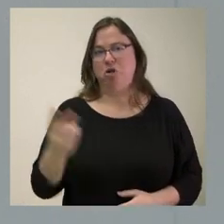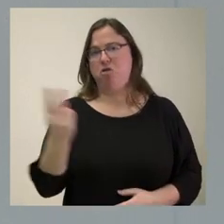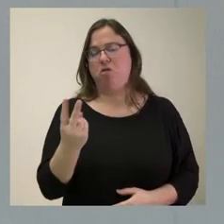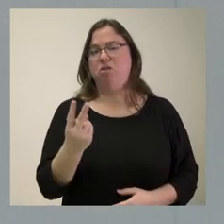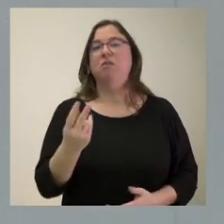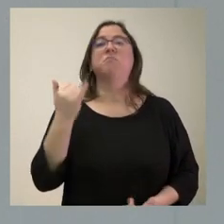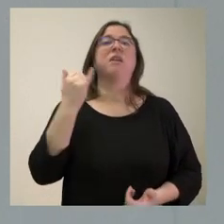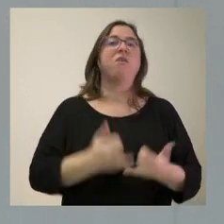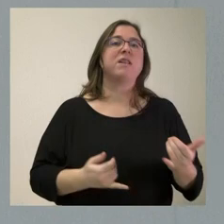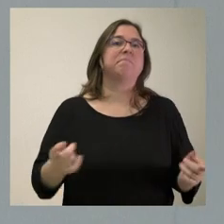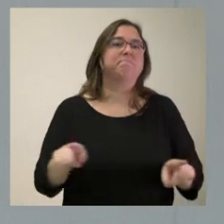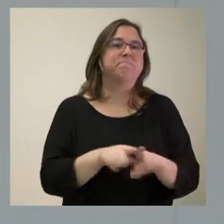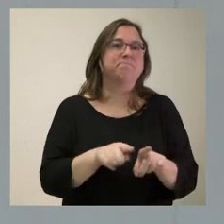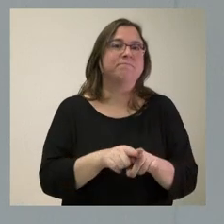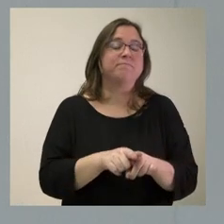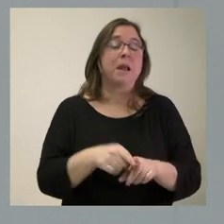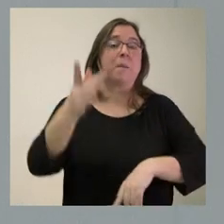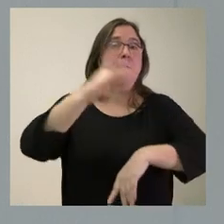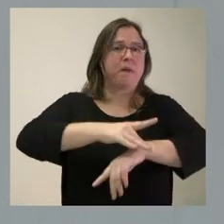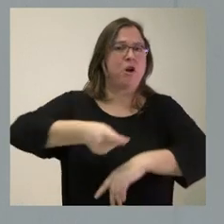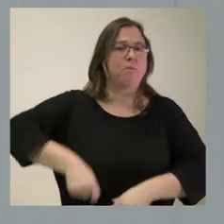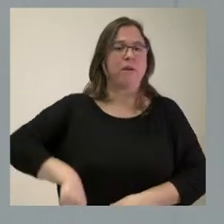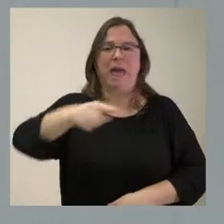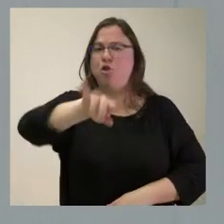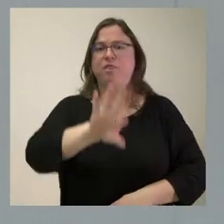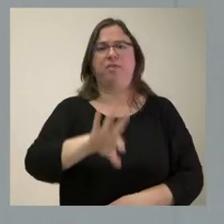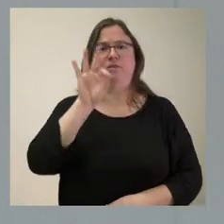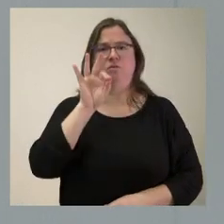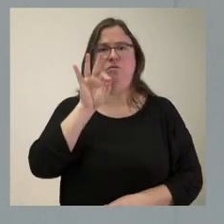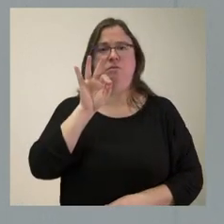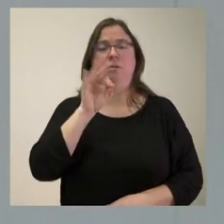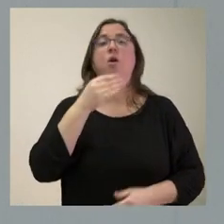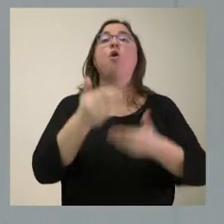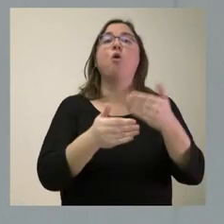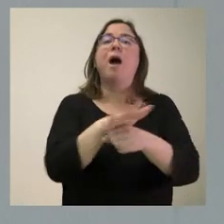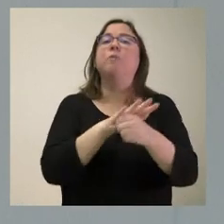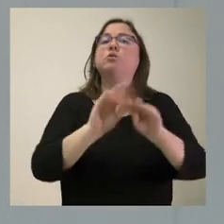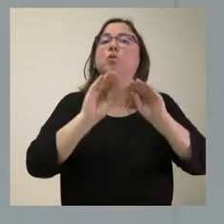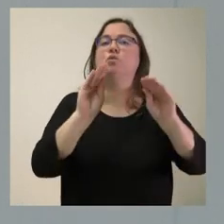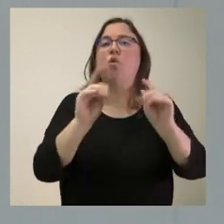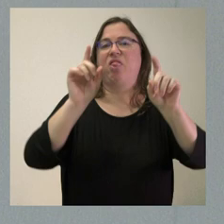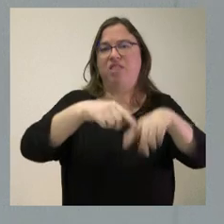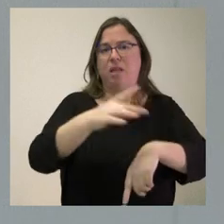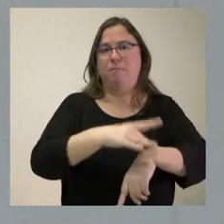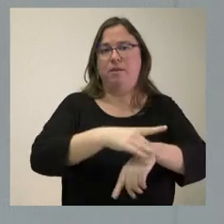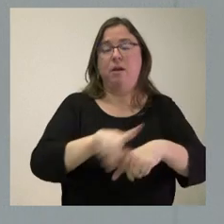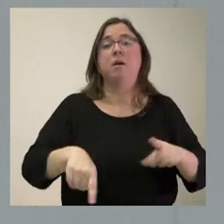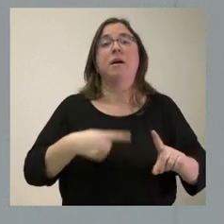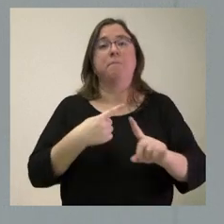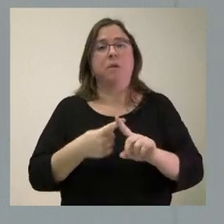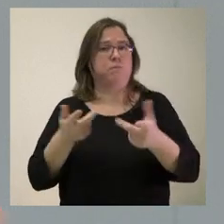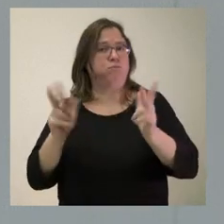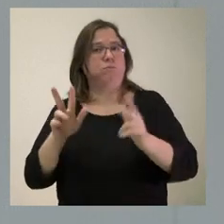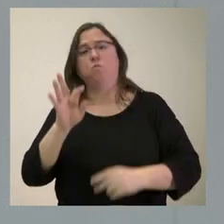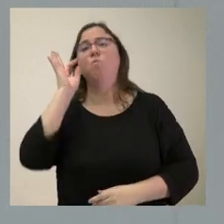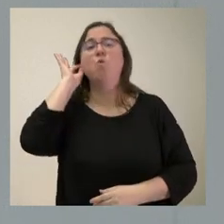dejemos que sean los sanitarios los que decidan las actuaciones en el ámbito de sus consultas sanitarias y dejemos que sean también las